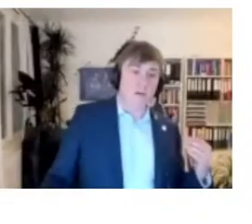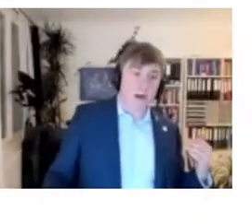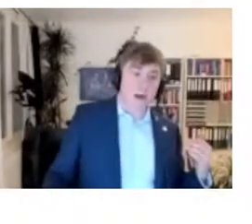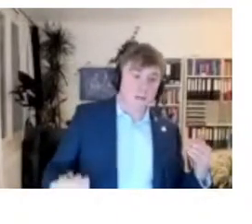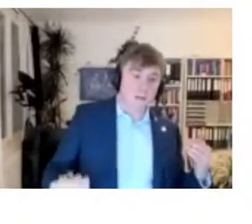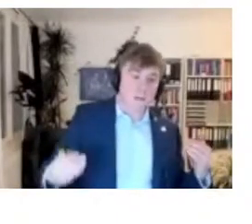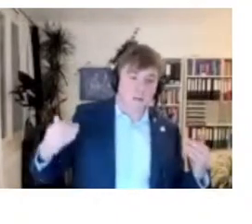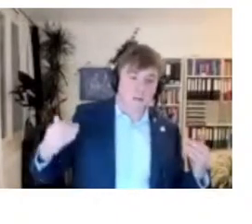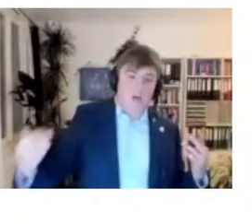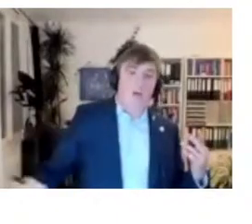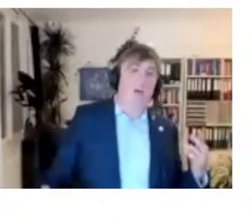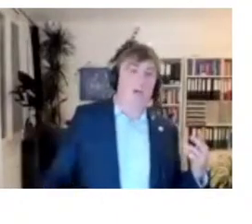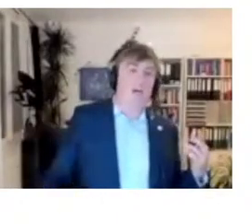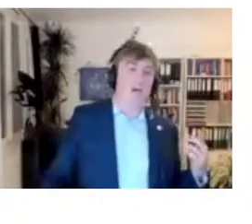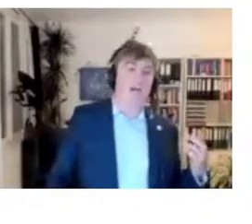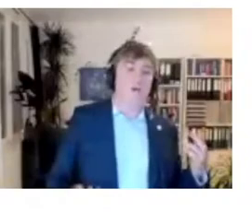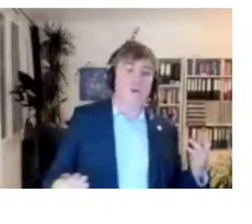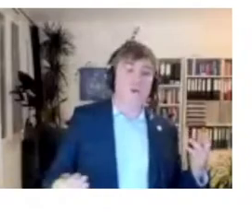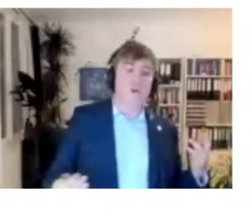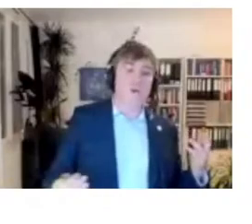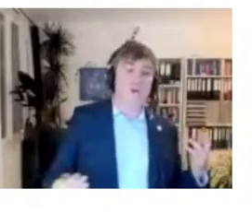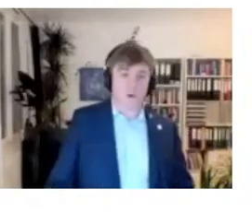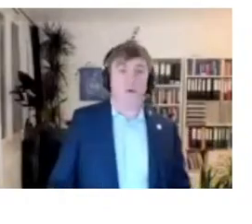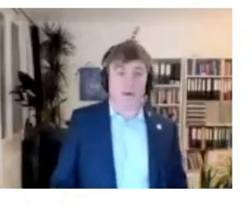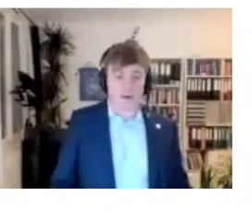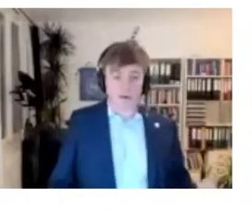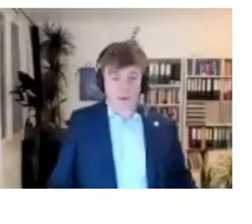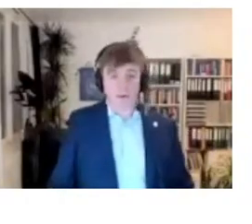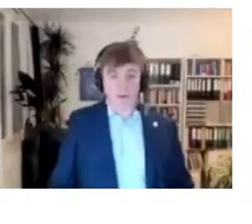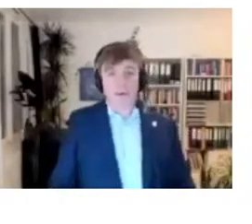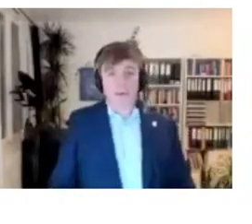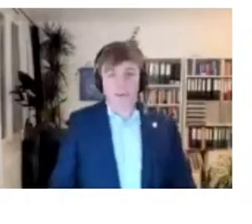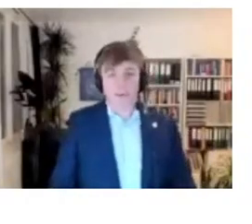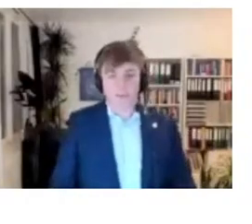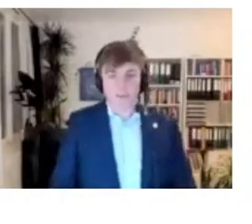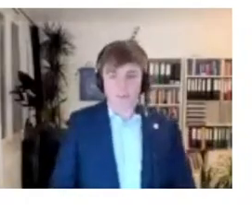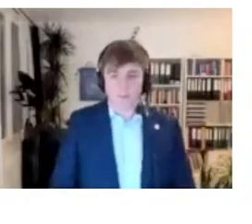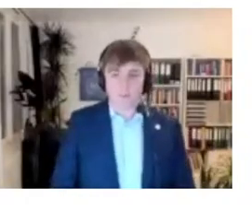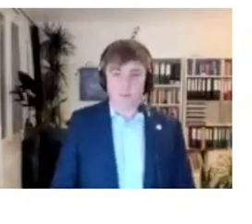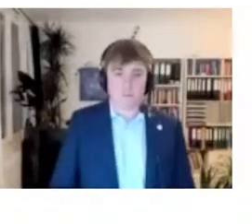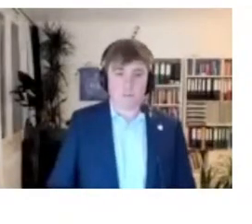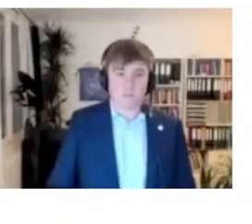el Zero Rating fue bueno para conectar a la población.